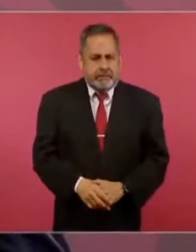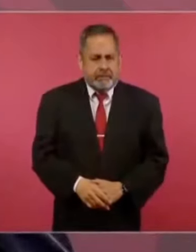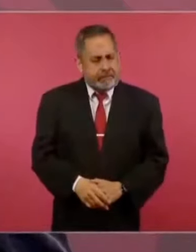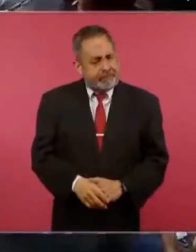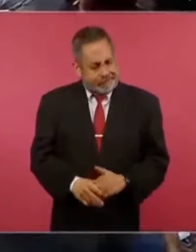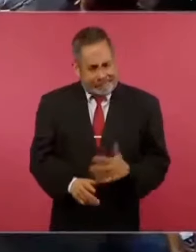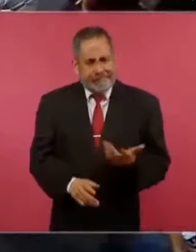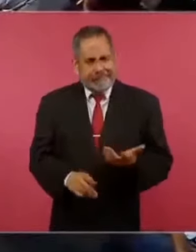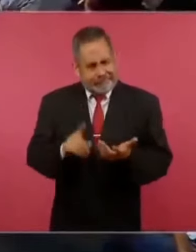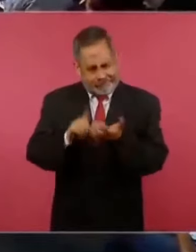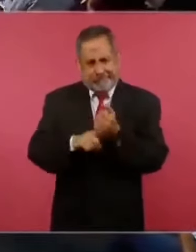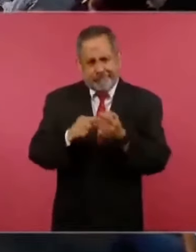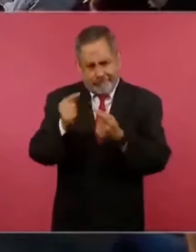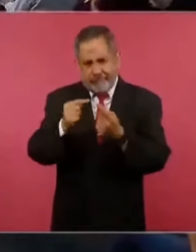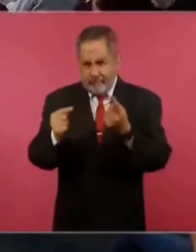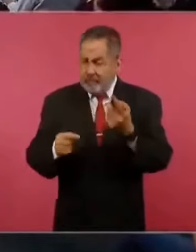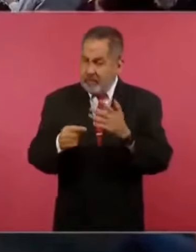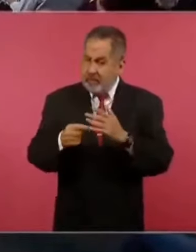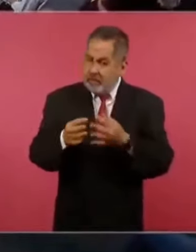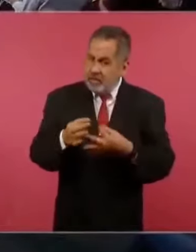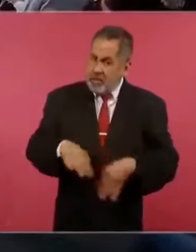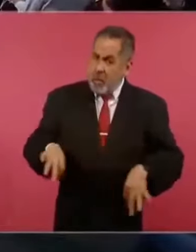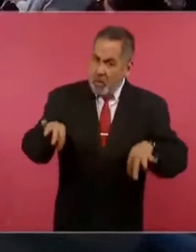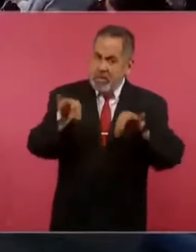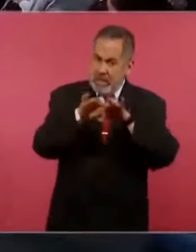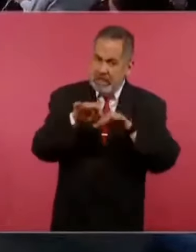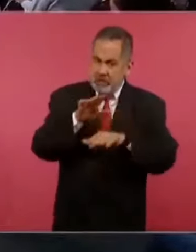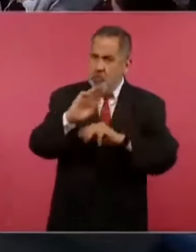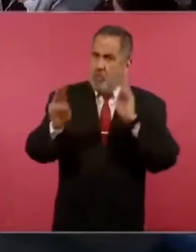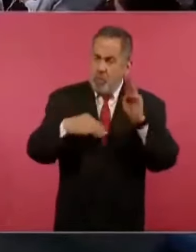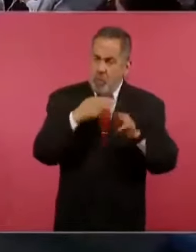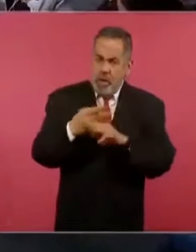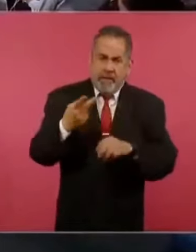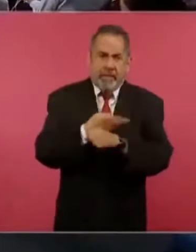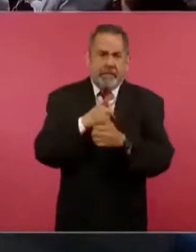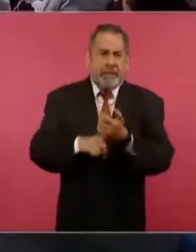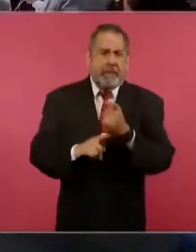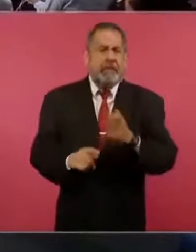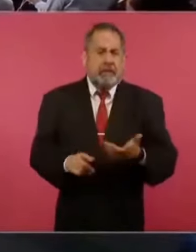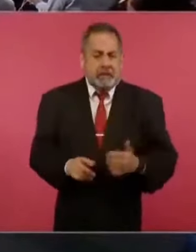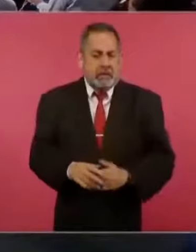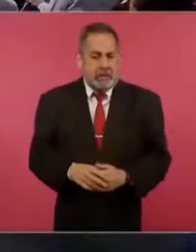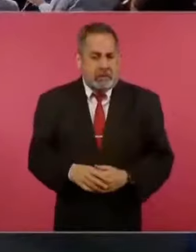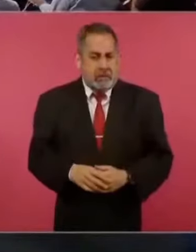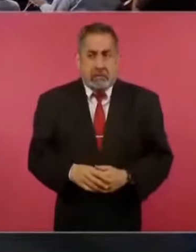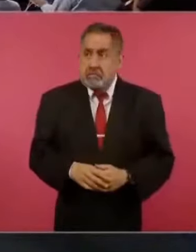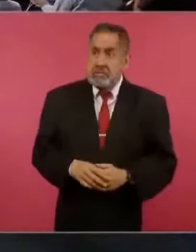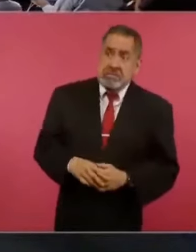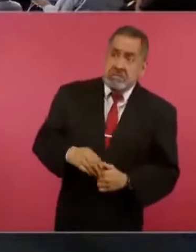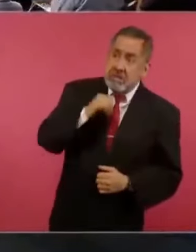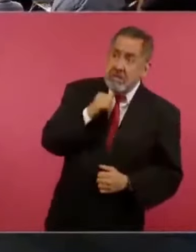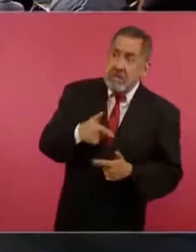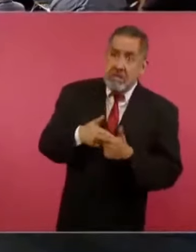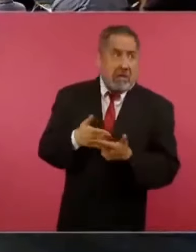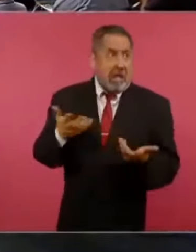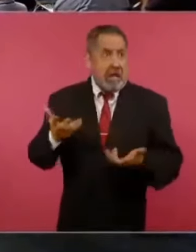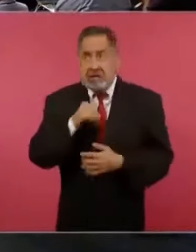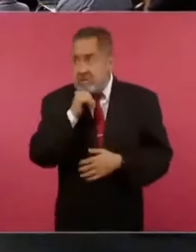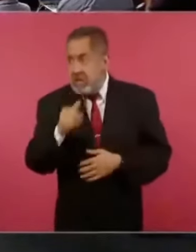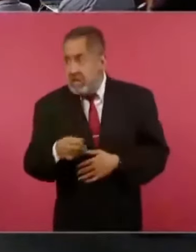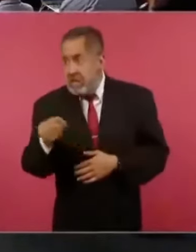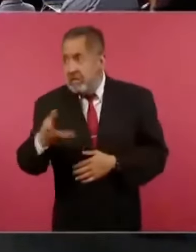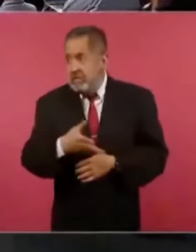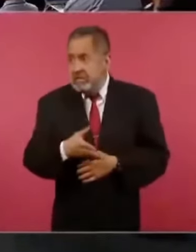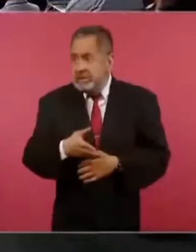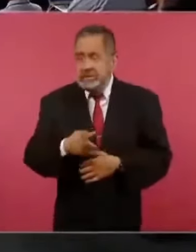Son temas muy importantes, porque si no seguimos en la